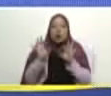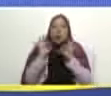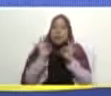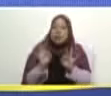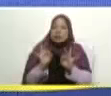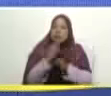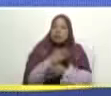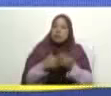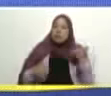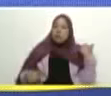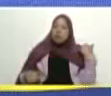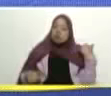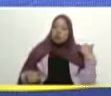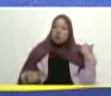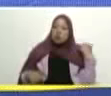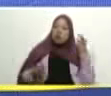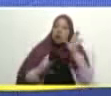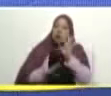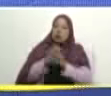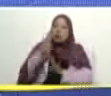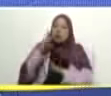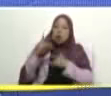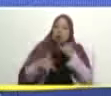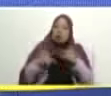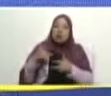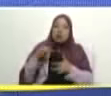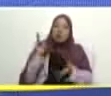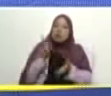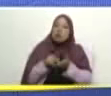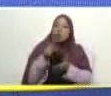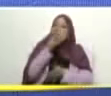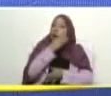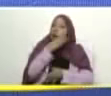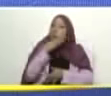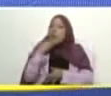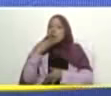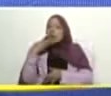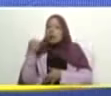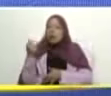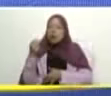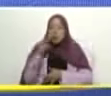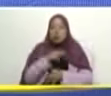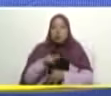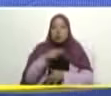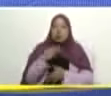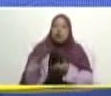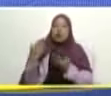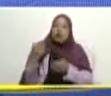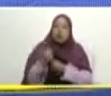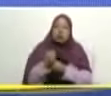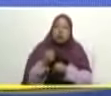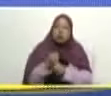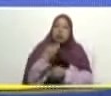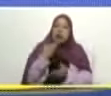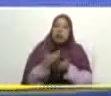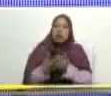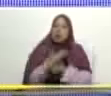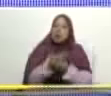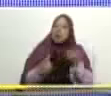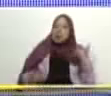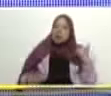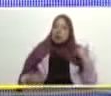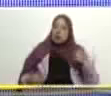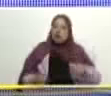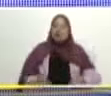presidencial para que podamos avanzar en esta dirección de la mejor manera aceleradamente gracias presidente bueno